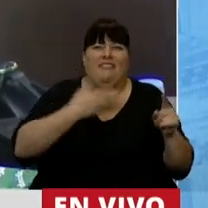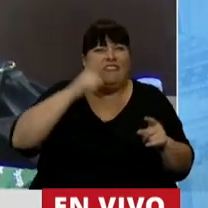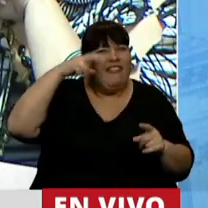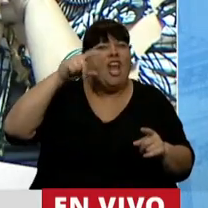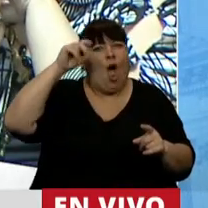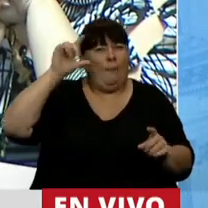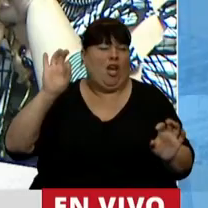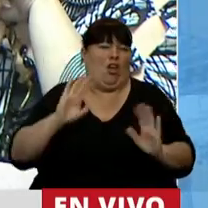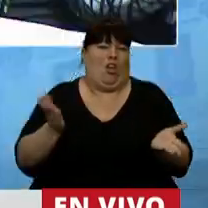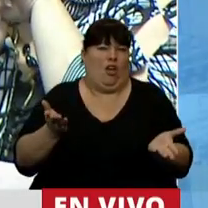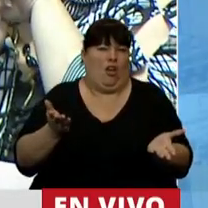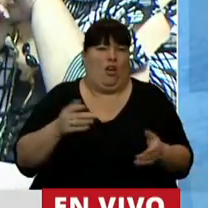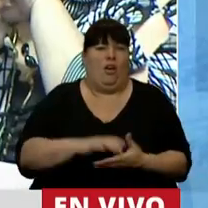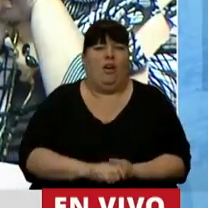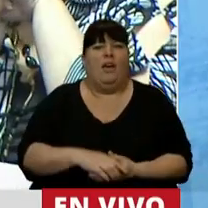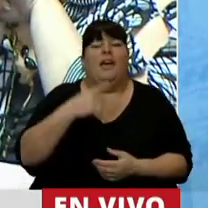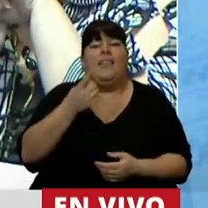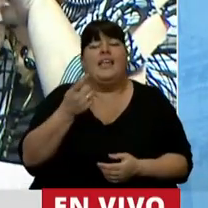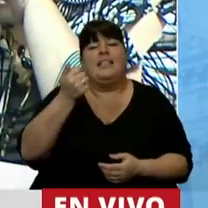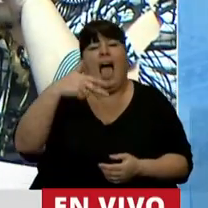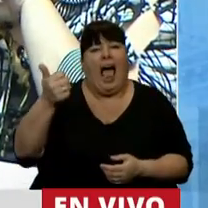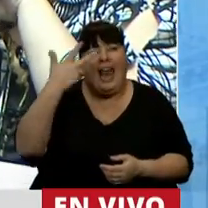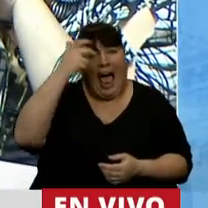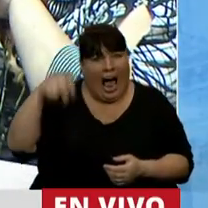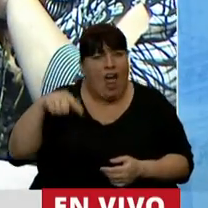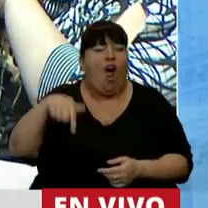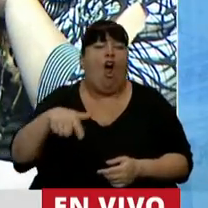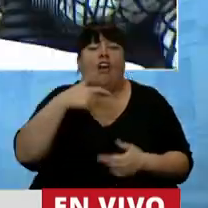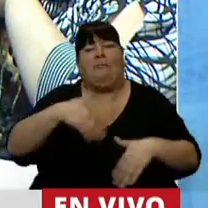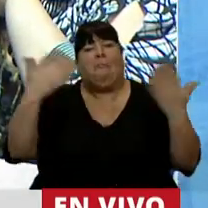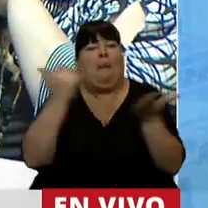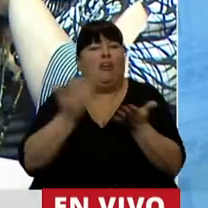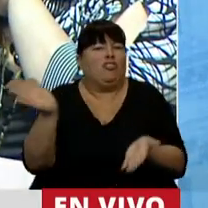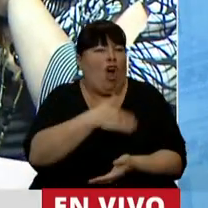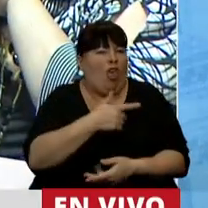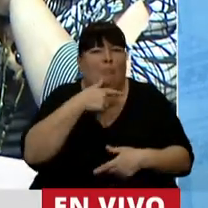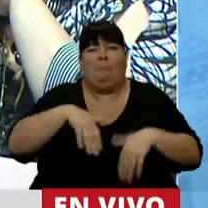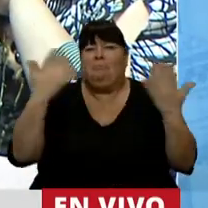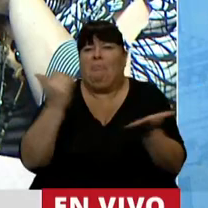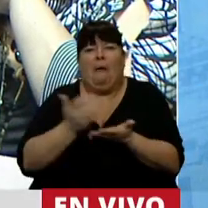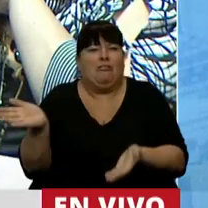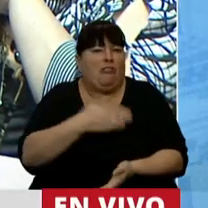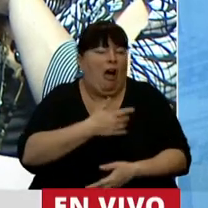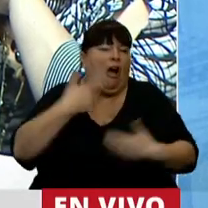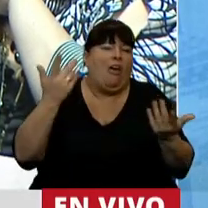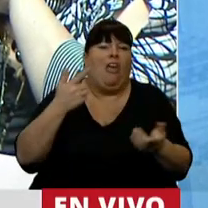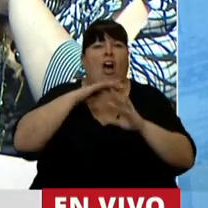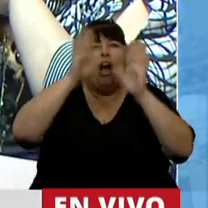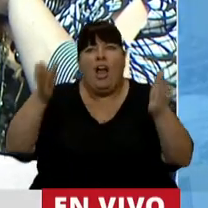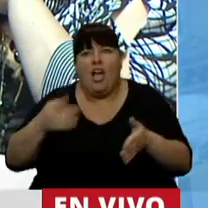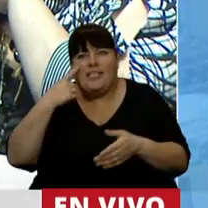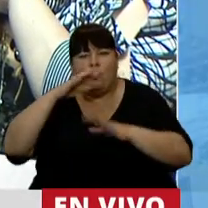Mire, señor Presidente, como diría Hannah Arendt, hoy estamos banalizando todo. Todo se banaliza. Todo. Banalizamos las